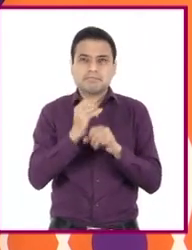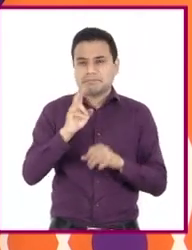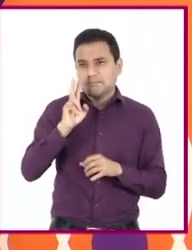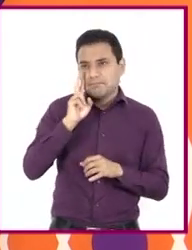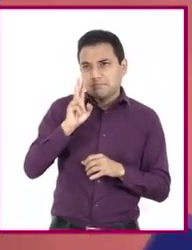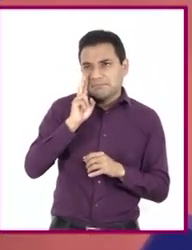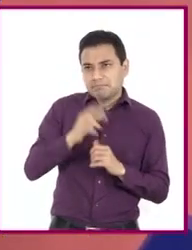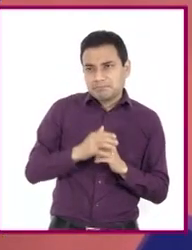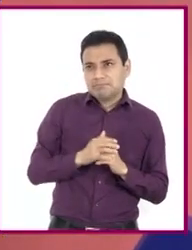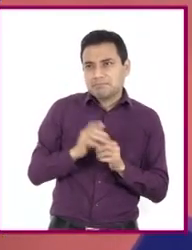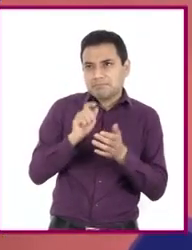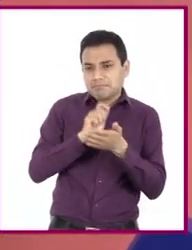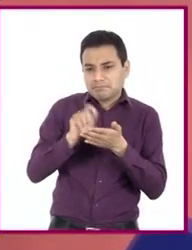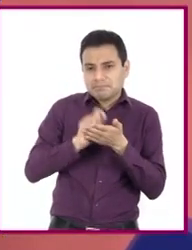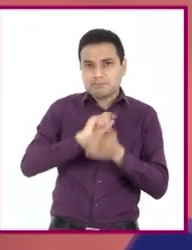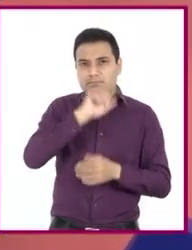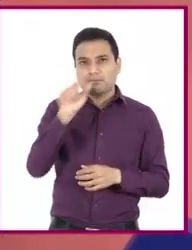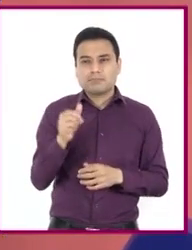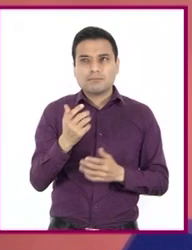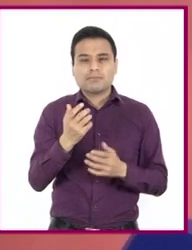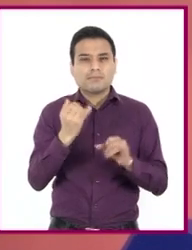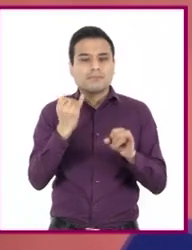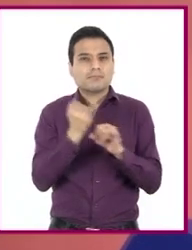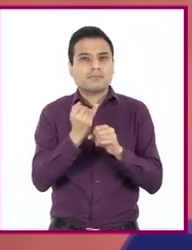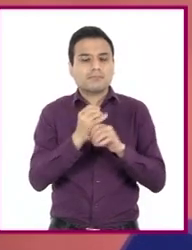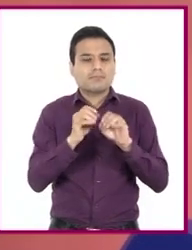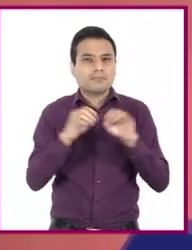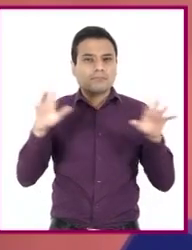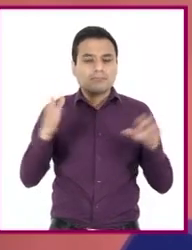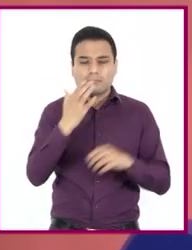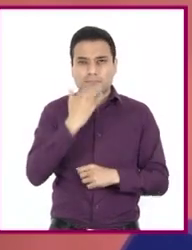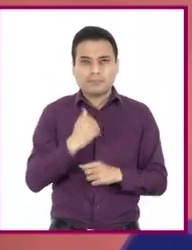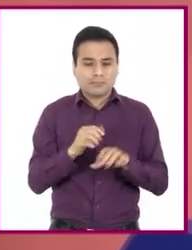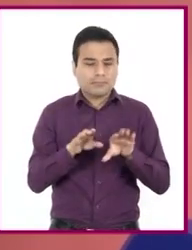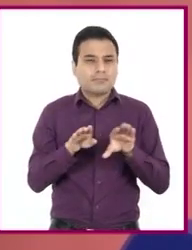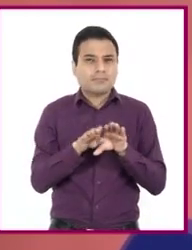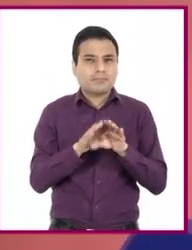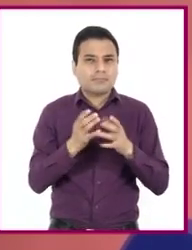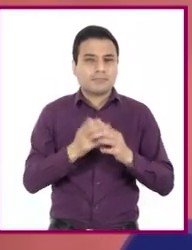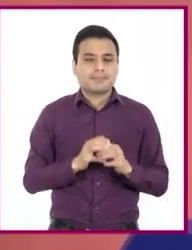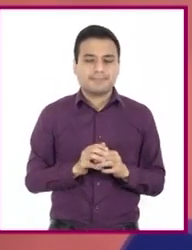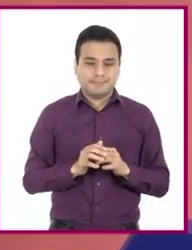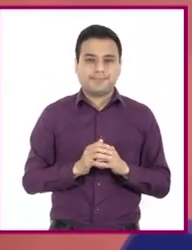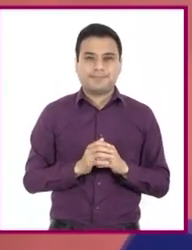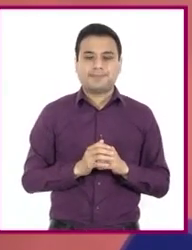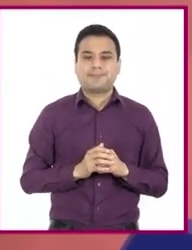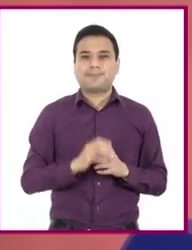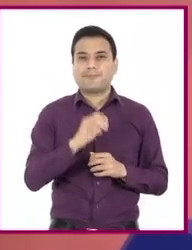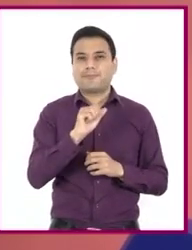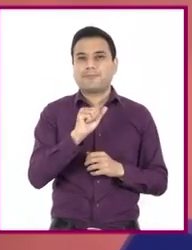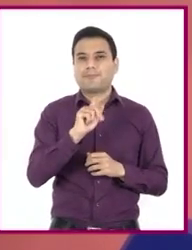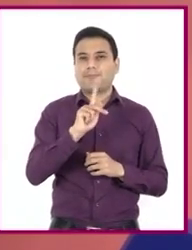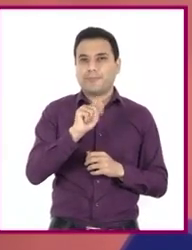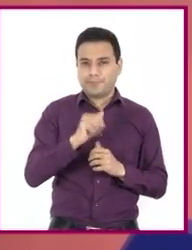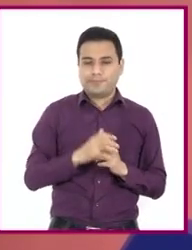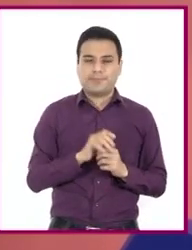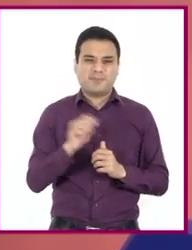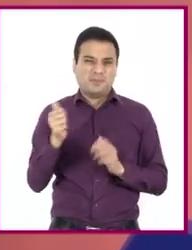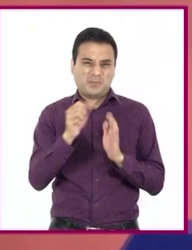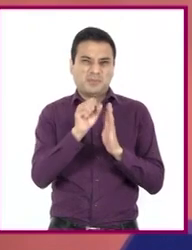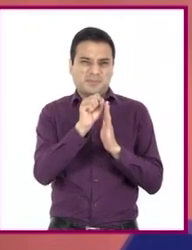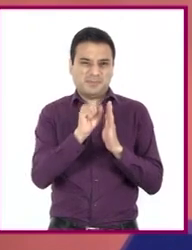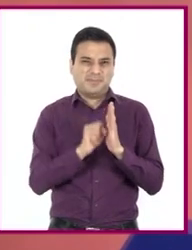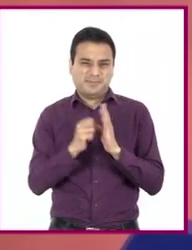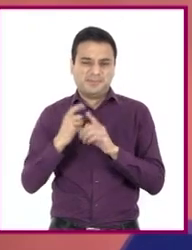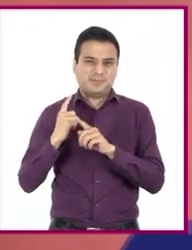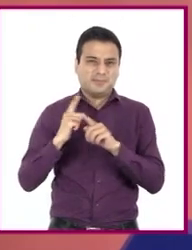sitio institucional? Haces una pregunta muy interesante. APA y los otros sistemas de referencia incluyen una manera